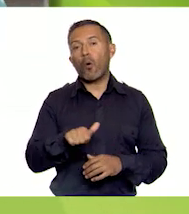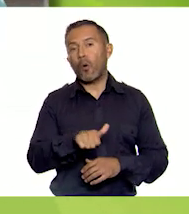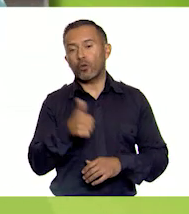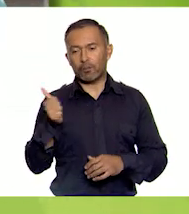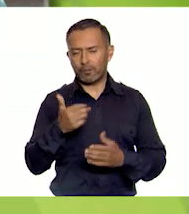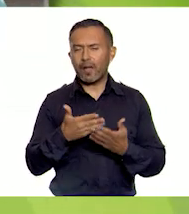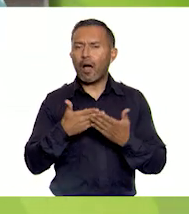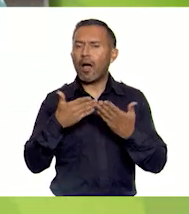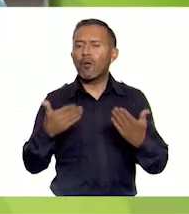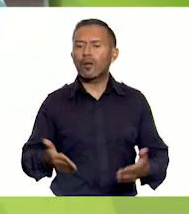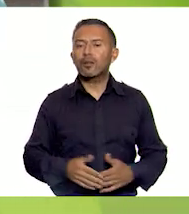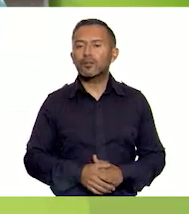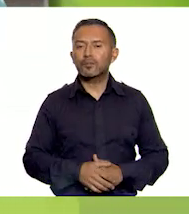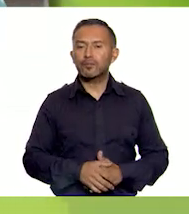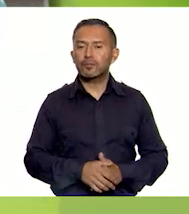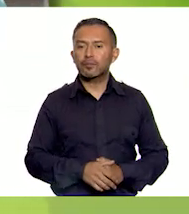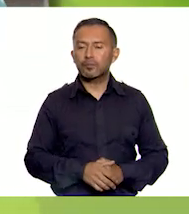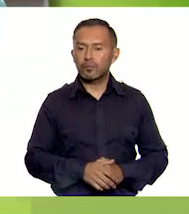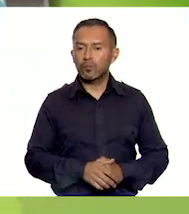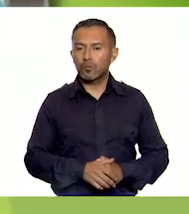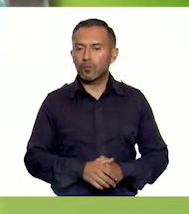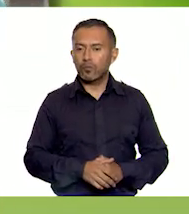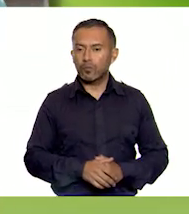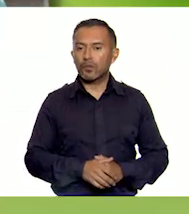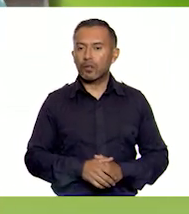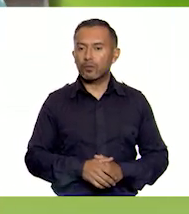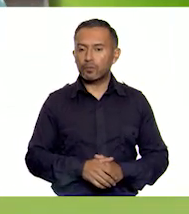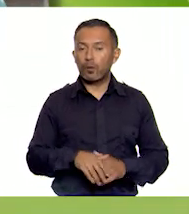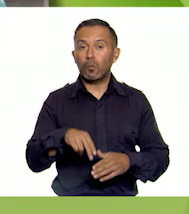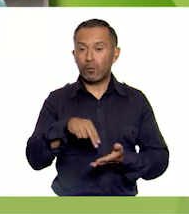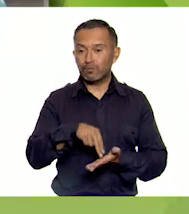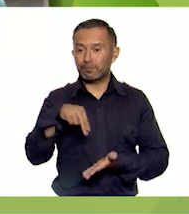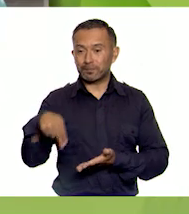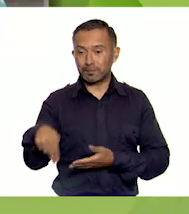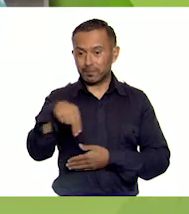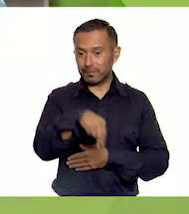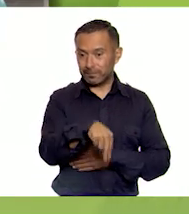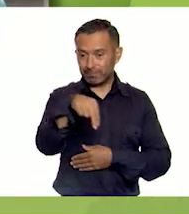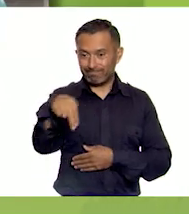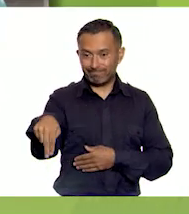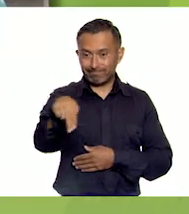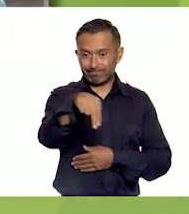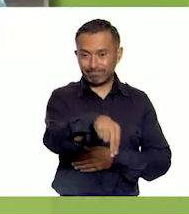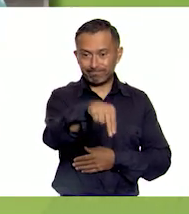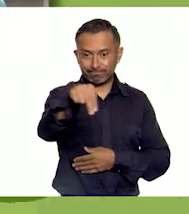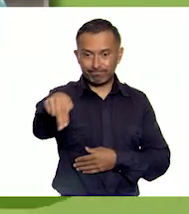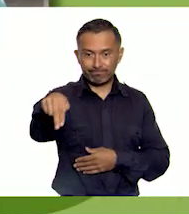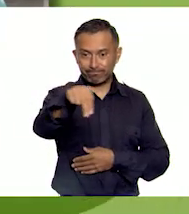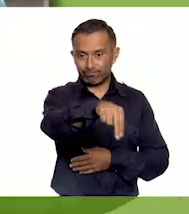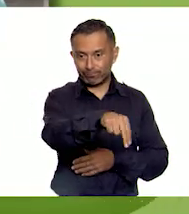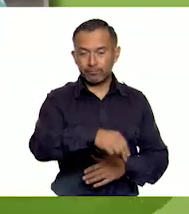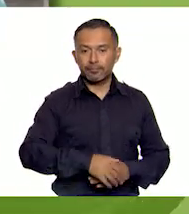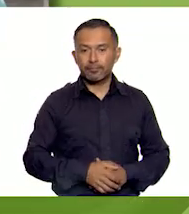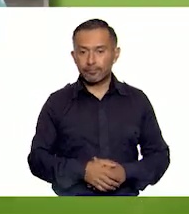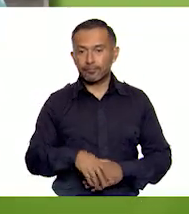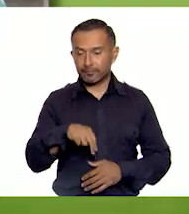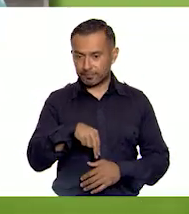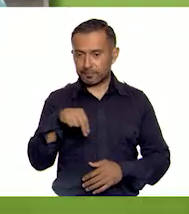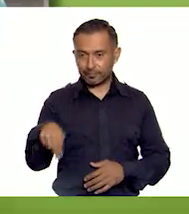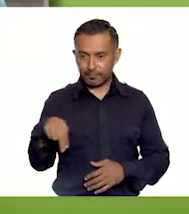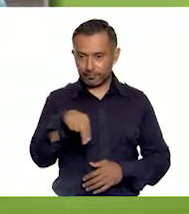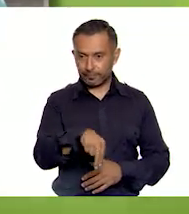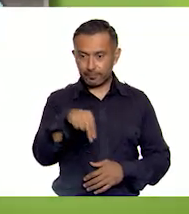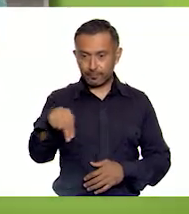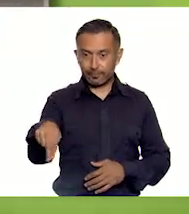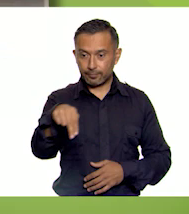vamos a saltar en zigzag con pies juntos. Salto en zigzag. Salto, salto,